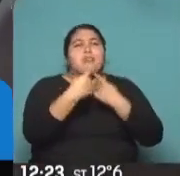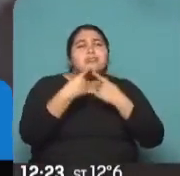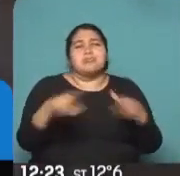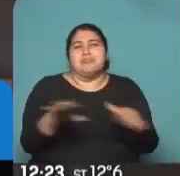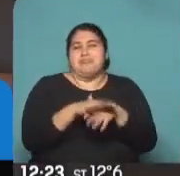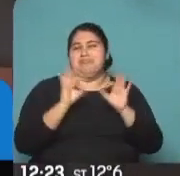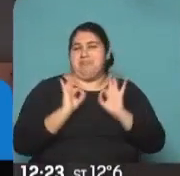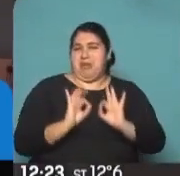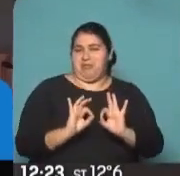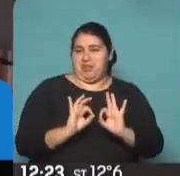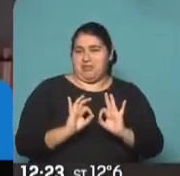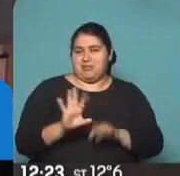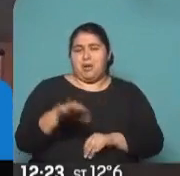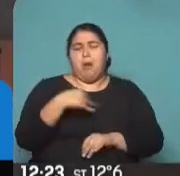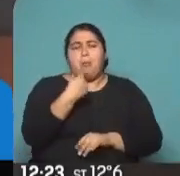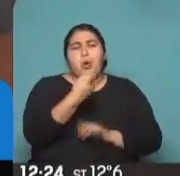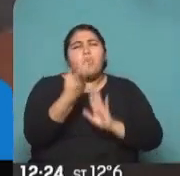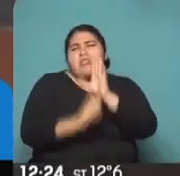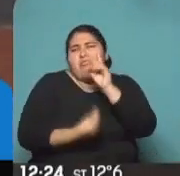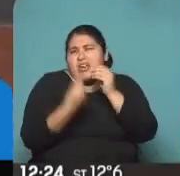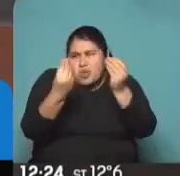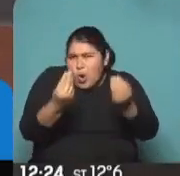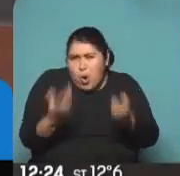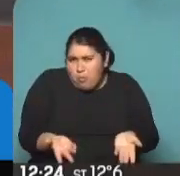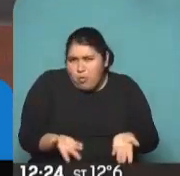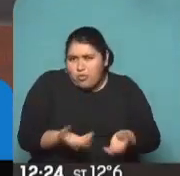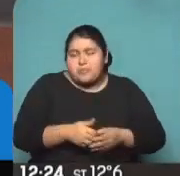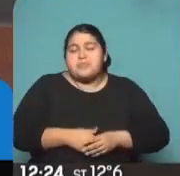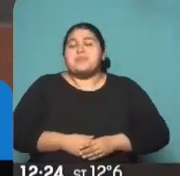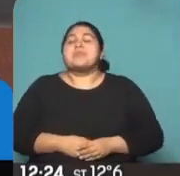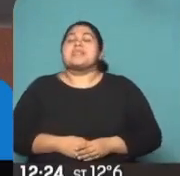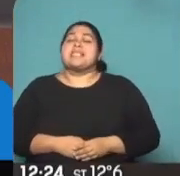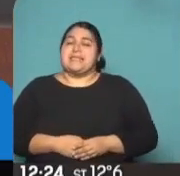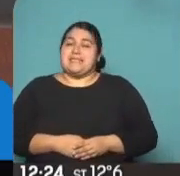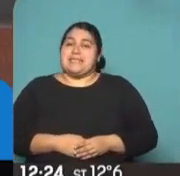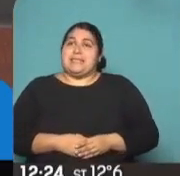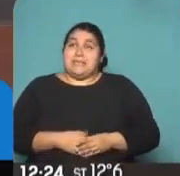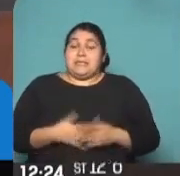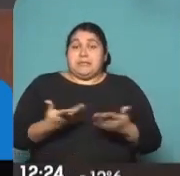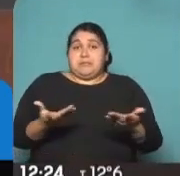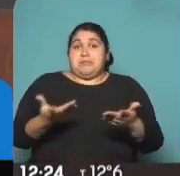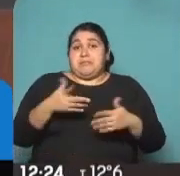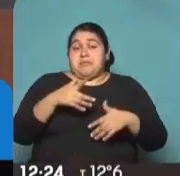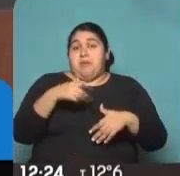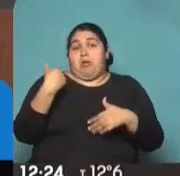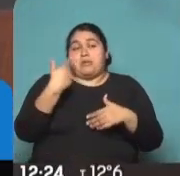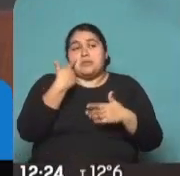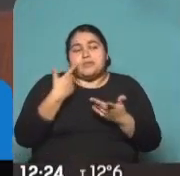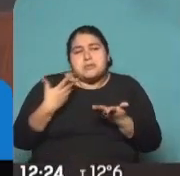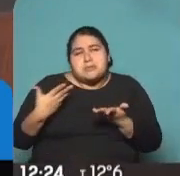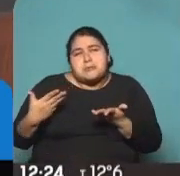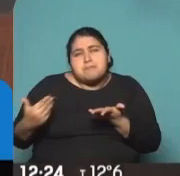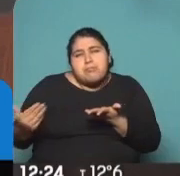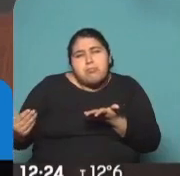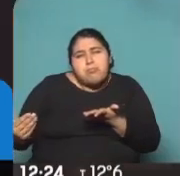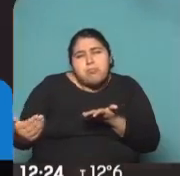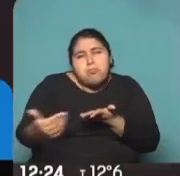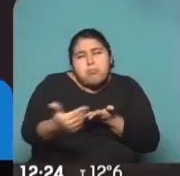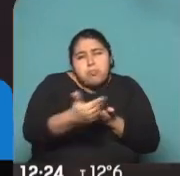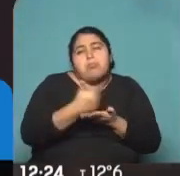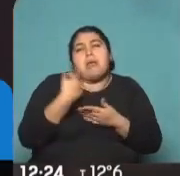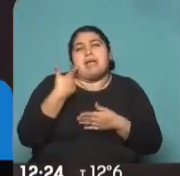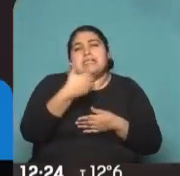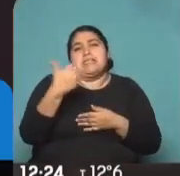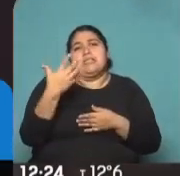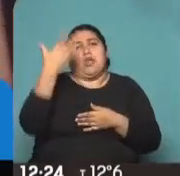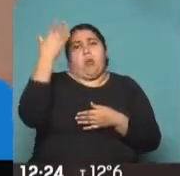¿Cómo falló tanto? No, también, por ejemplo, nosotros veníamos viendo en la construcción de esos datos que, por ejemplo, arriba del 65%